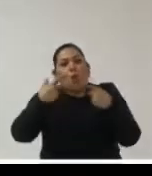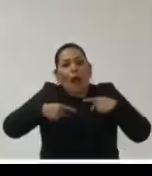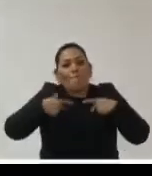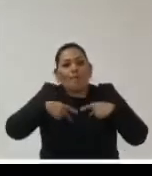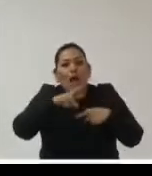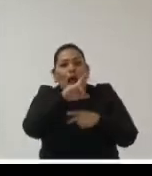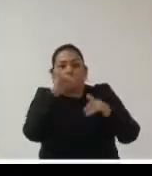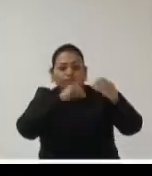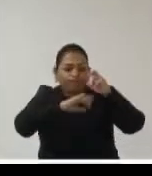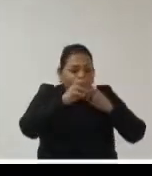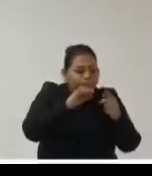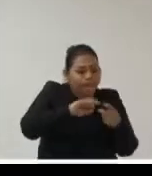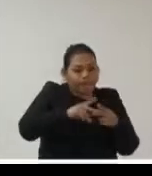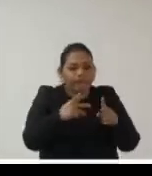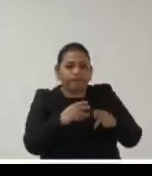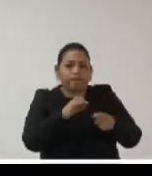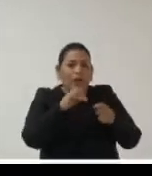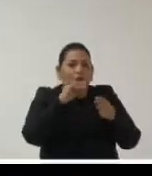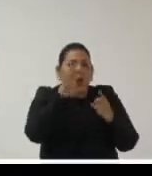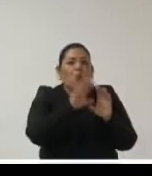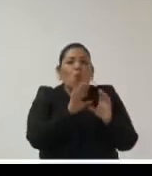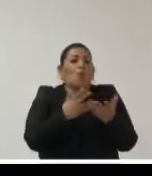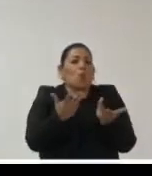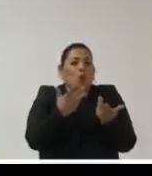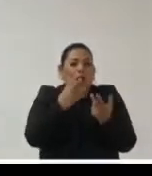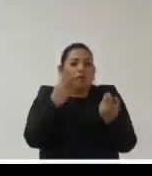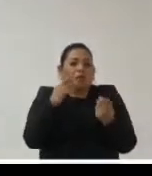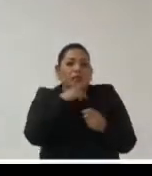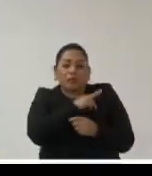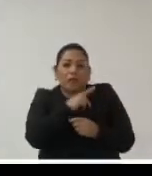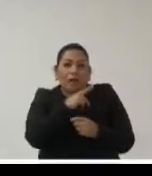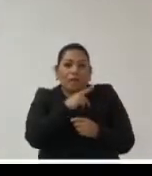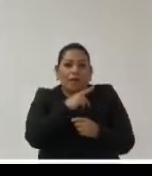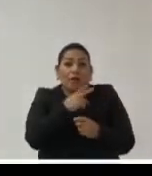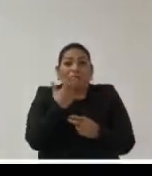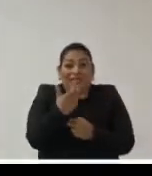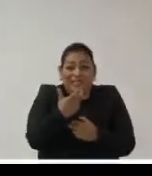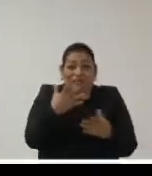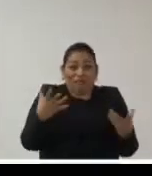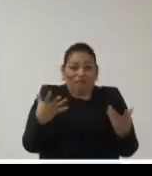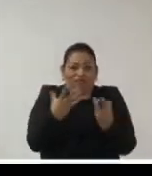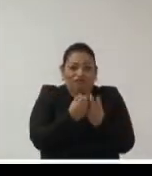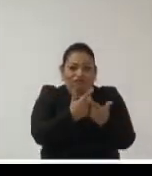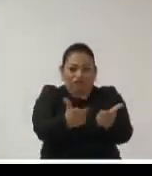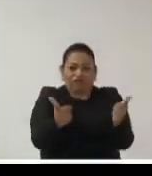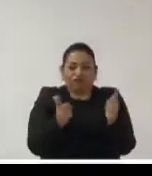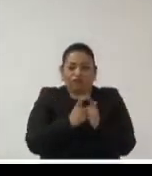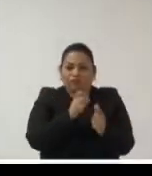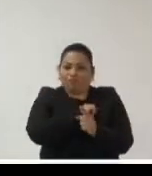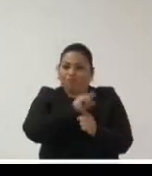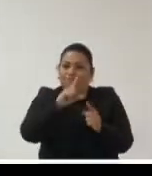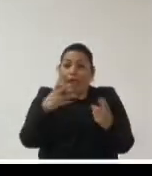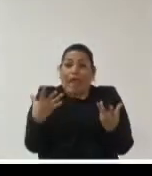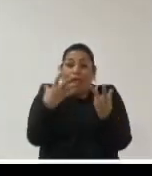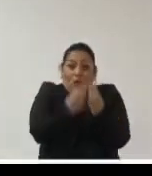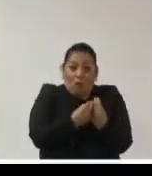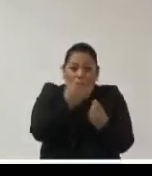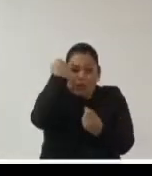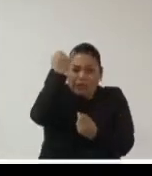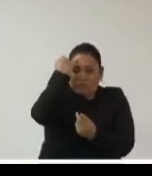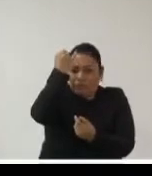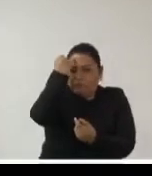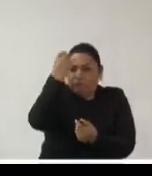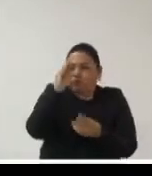robótica otro archivista especializado en automatización para que ese tipo de archivistas pueda contribuir con los